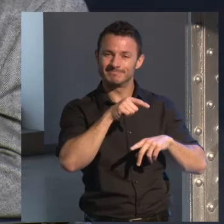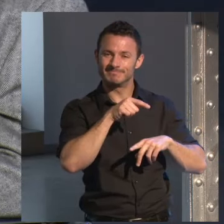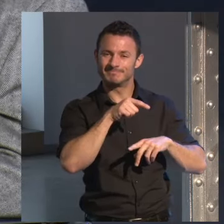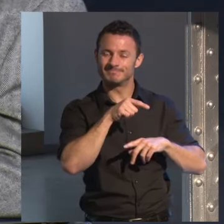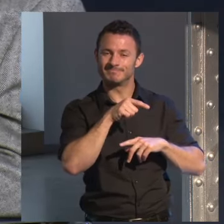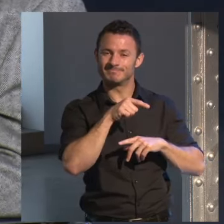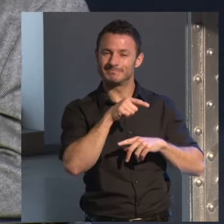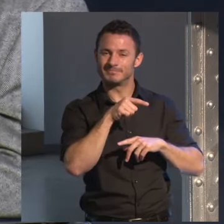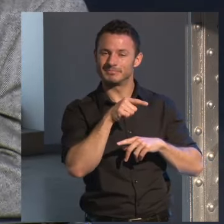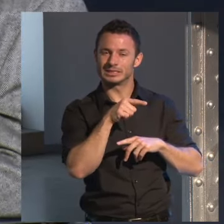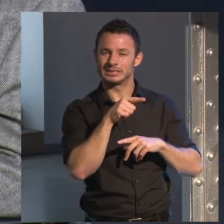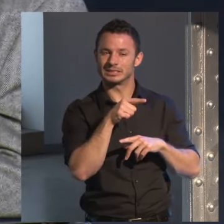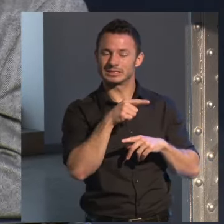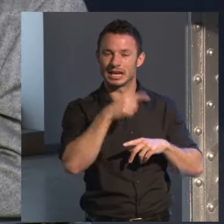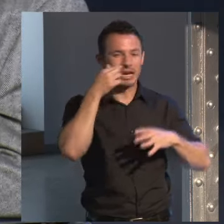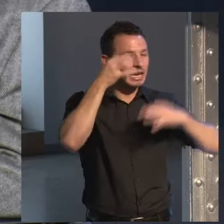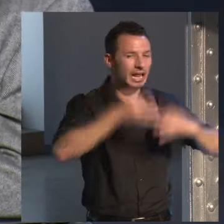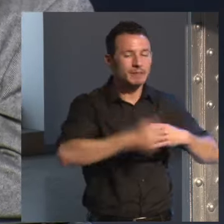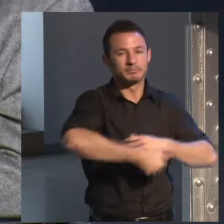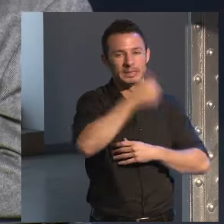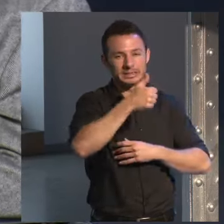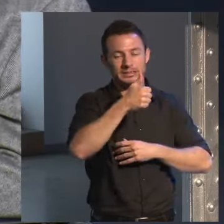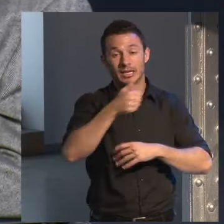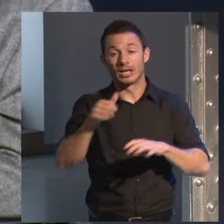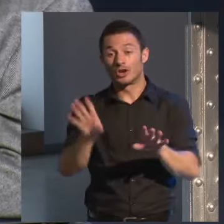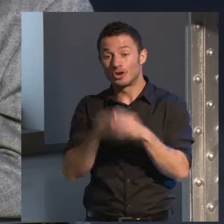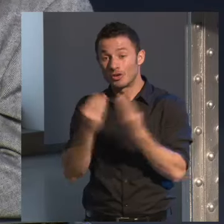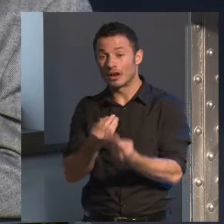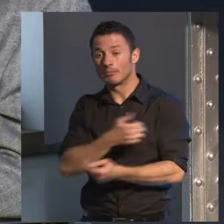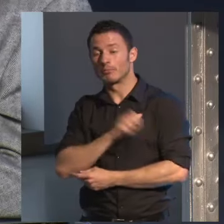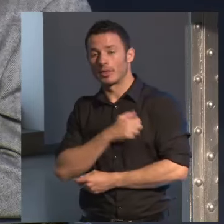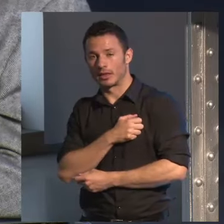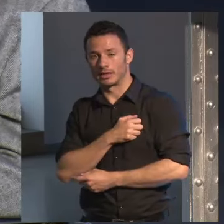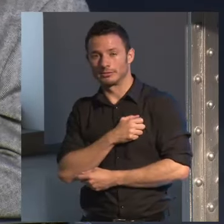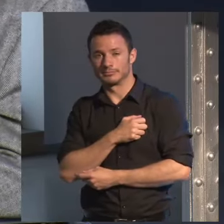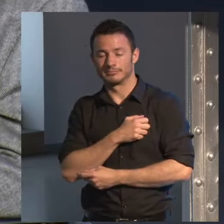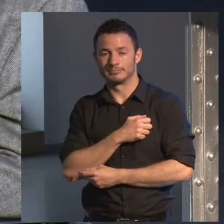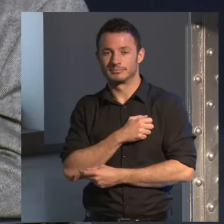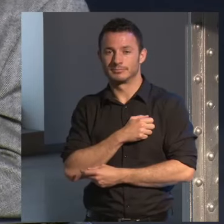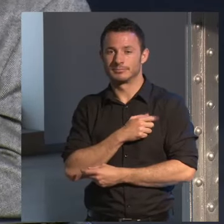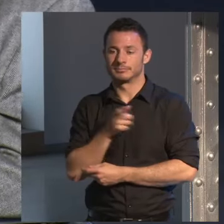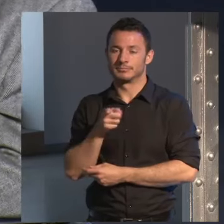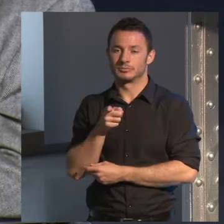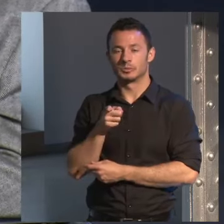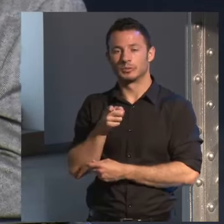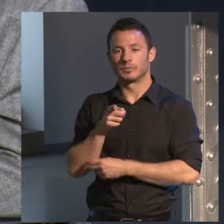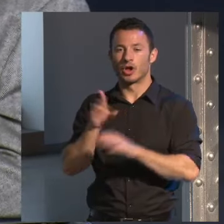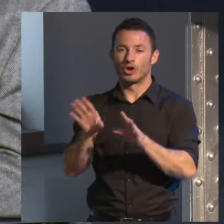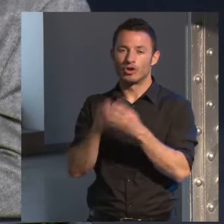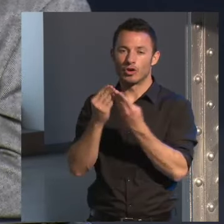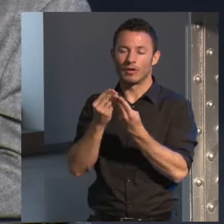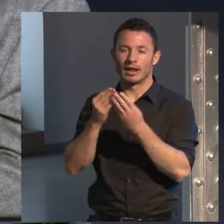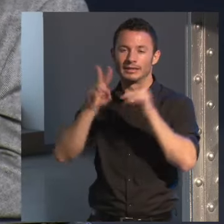poco más más sórdida más realista y la novela policíaca es un poco más una novela de investigación